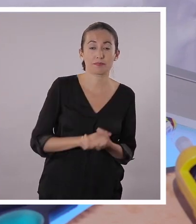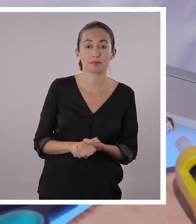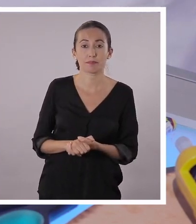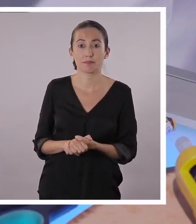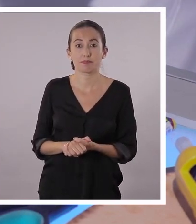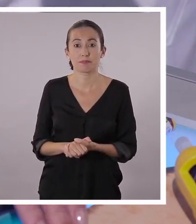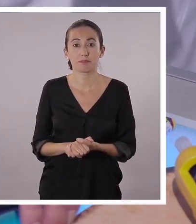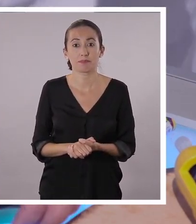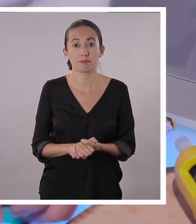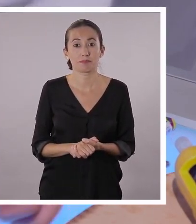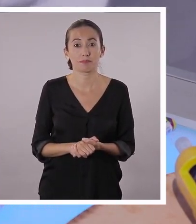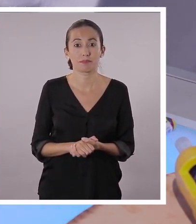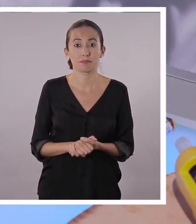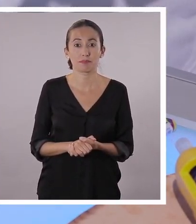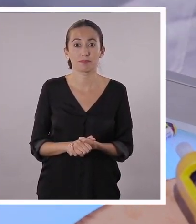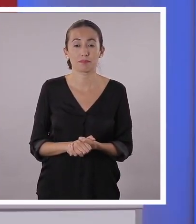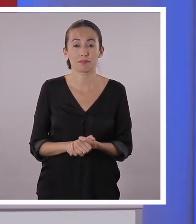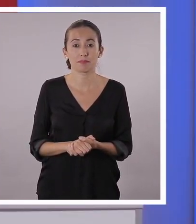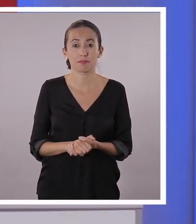fértica.